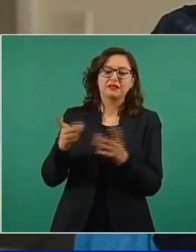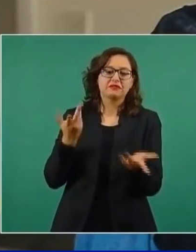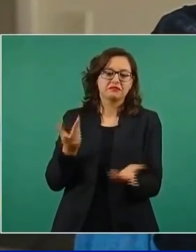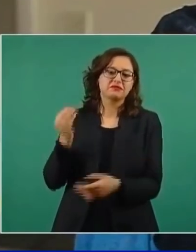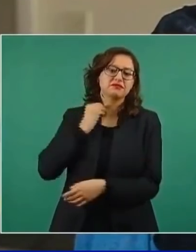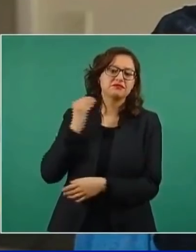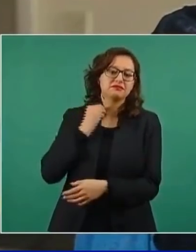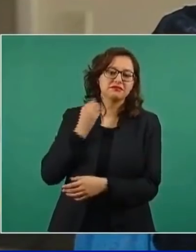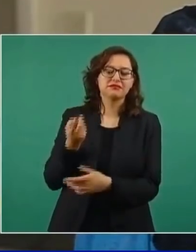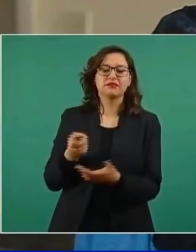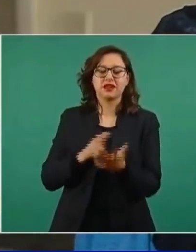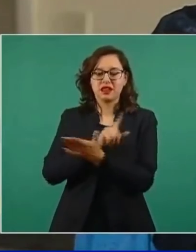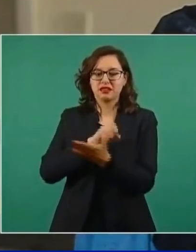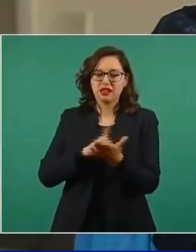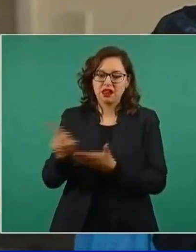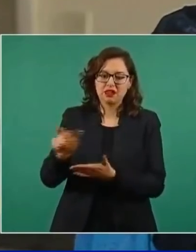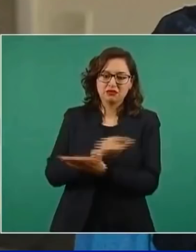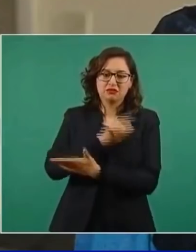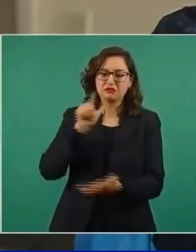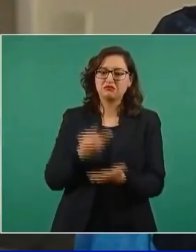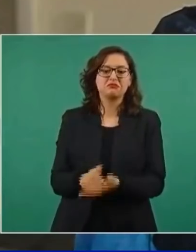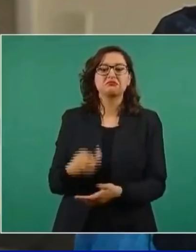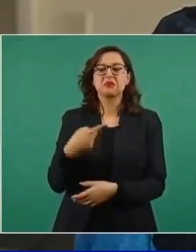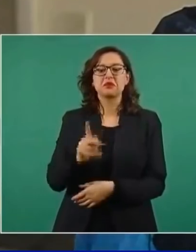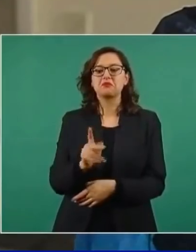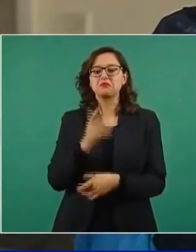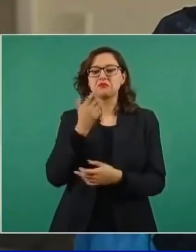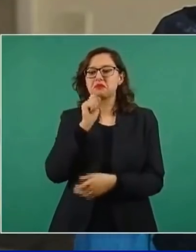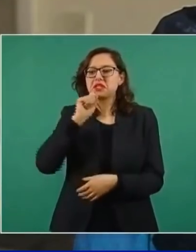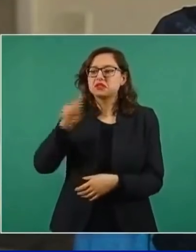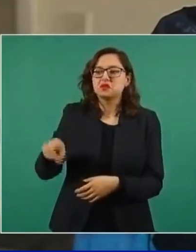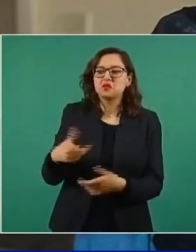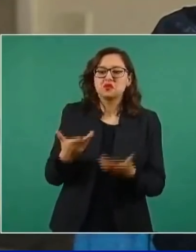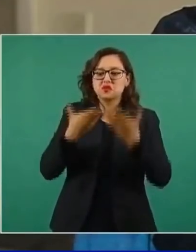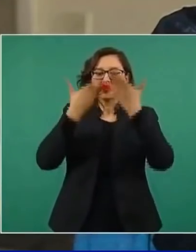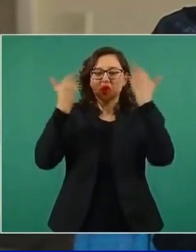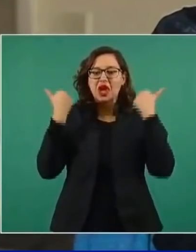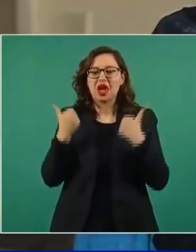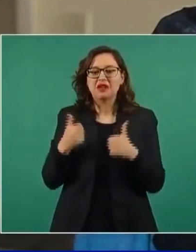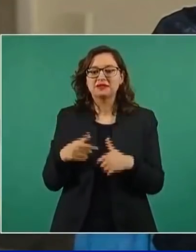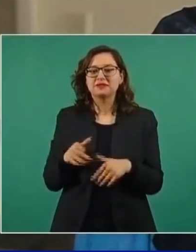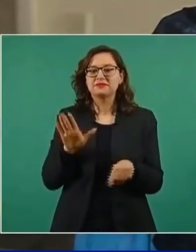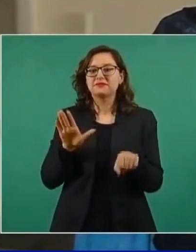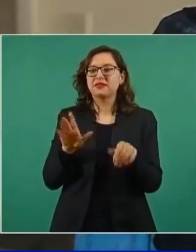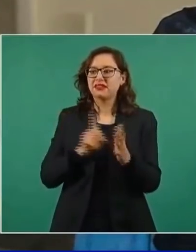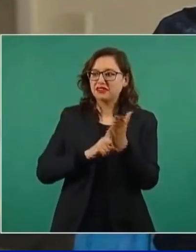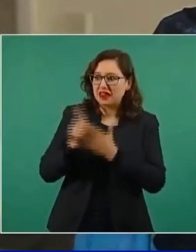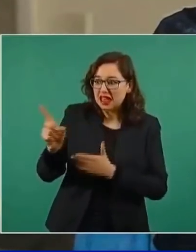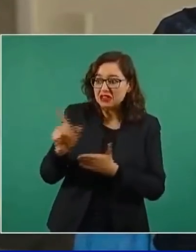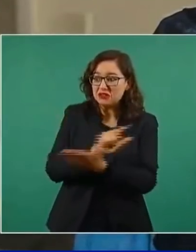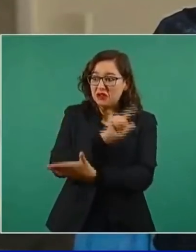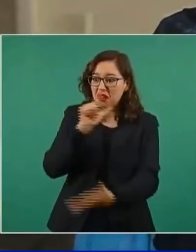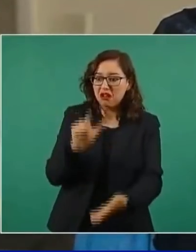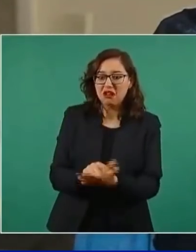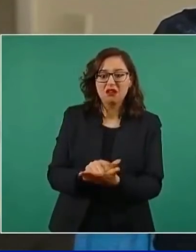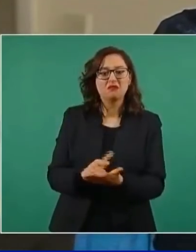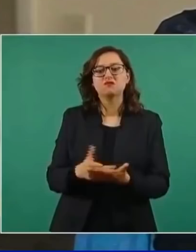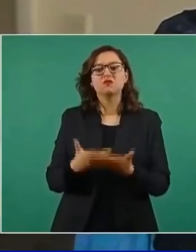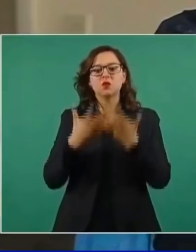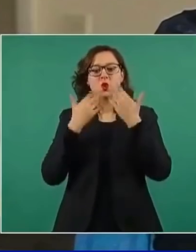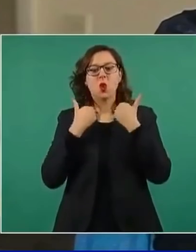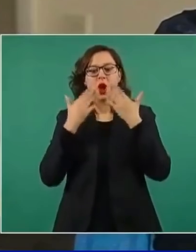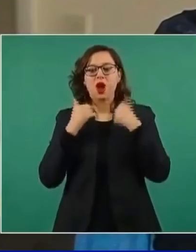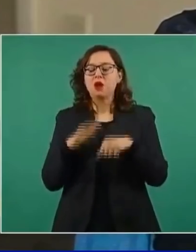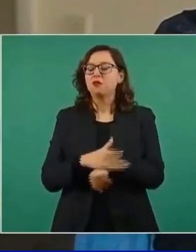saben cómo van a resolver y los jueces son insensibles. Entonces, usted recurre a ellos o los abogados van con ellos